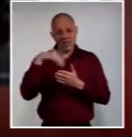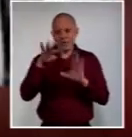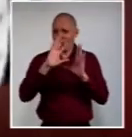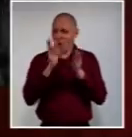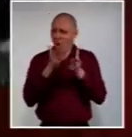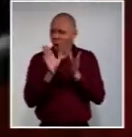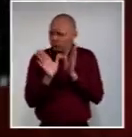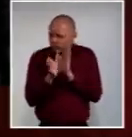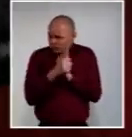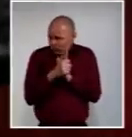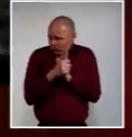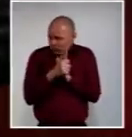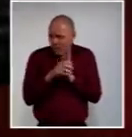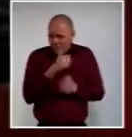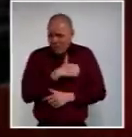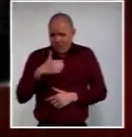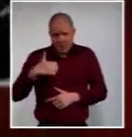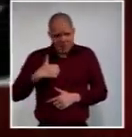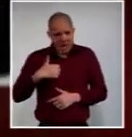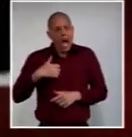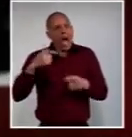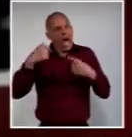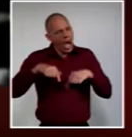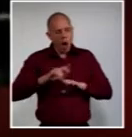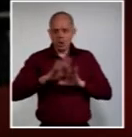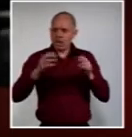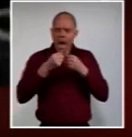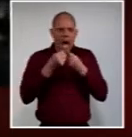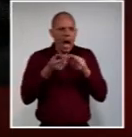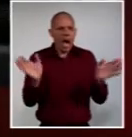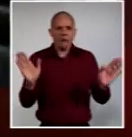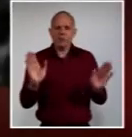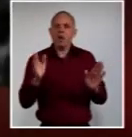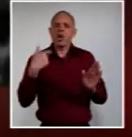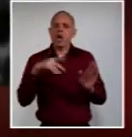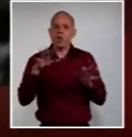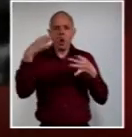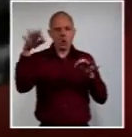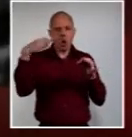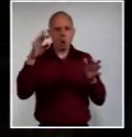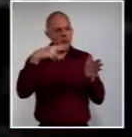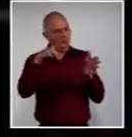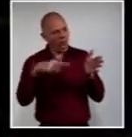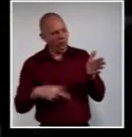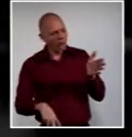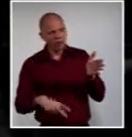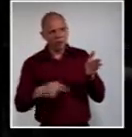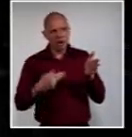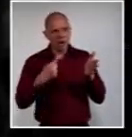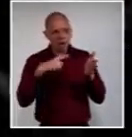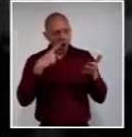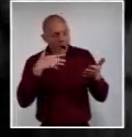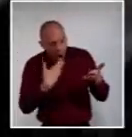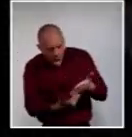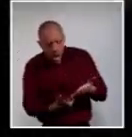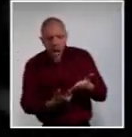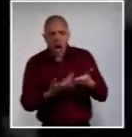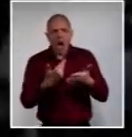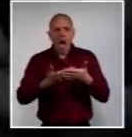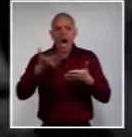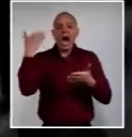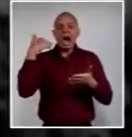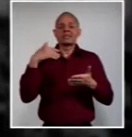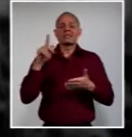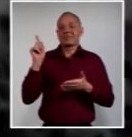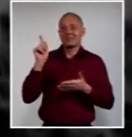de Estados Unidos revelan que la orden incluyó iniciar una ofensiva propagandística internacional y crear en